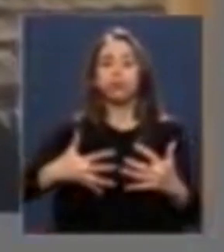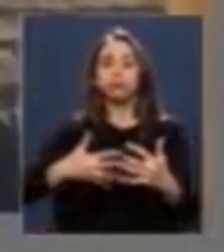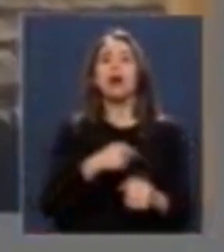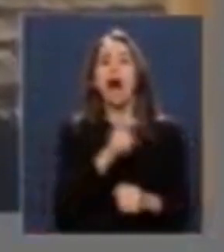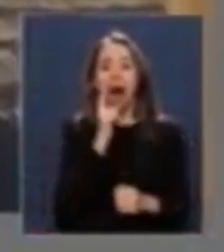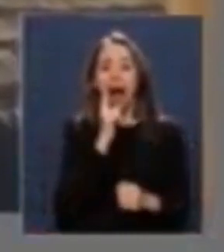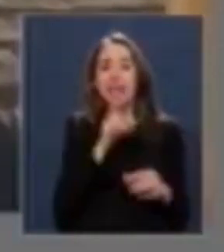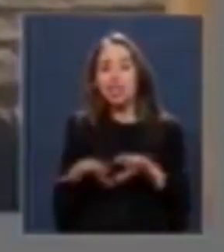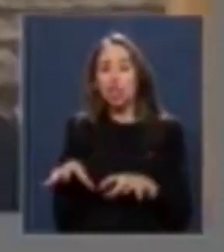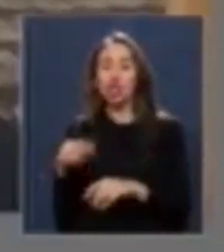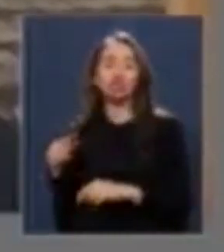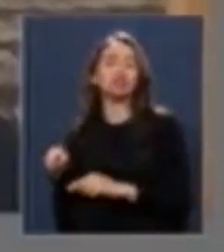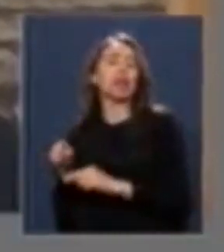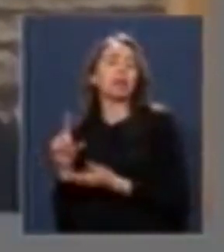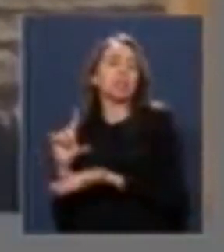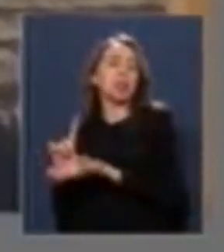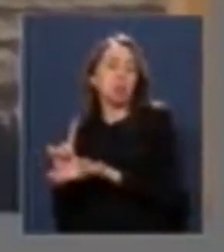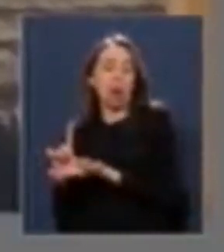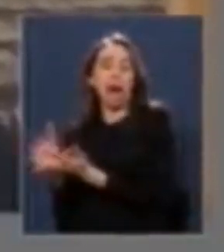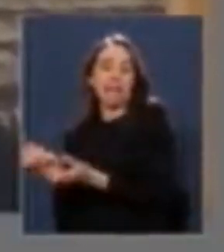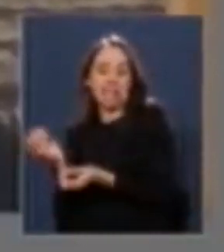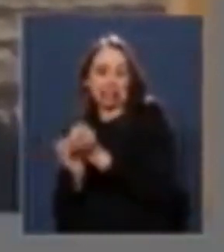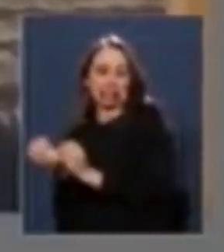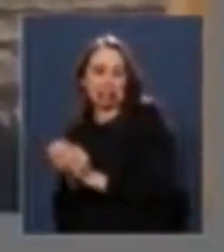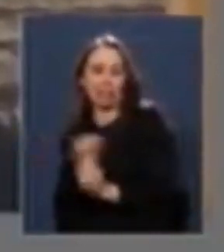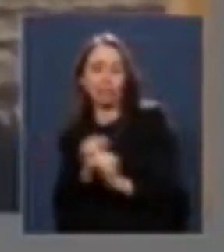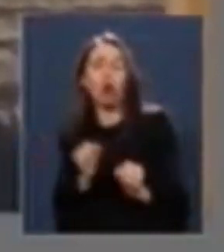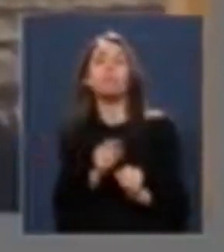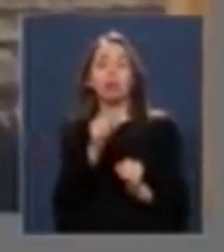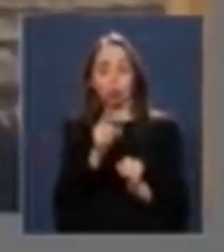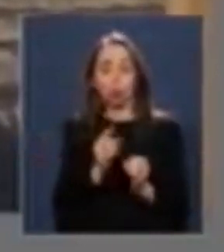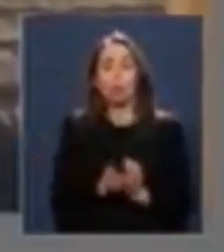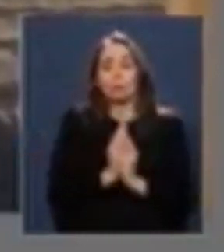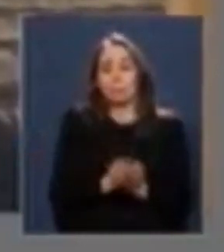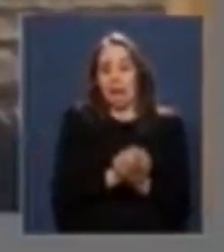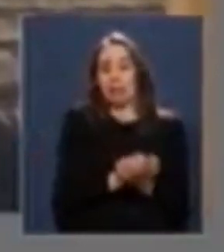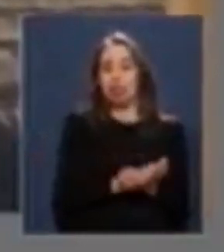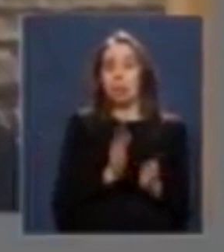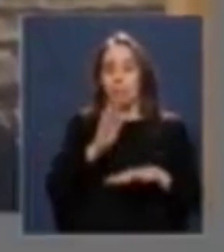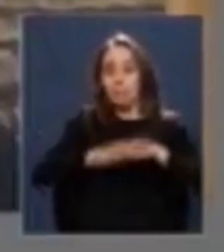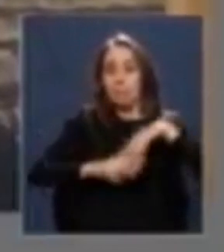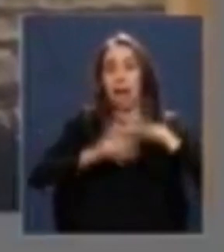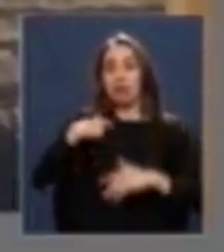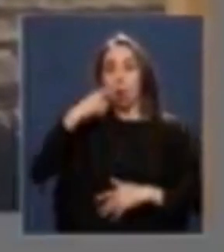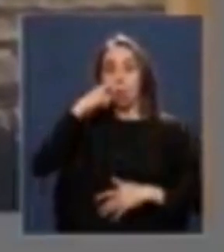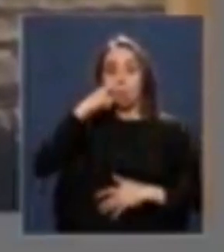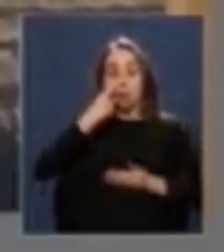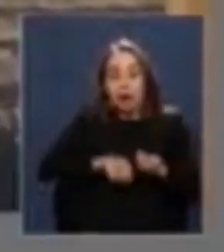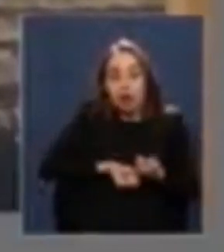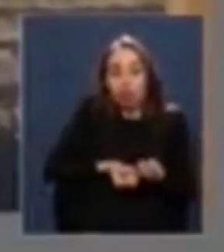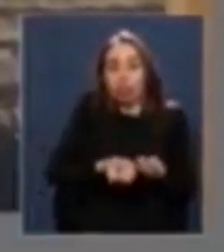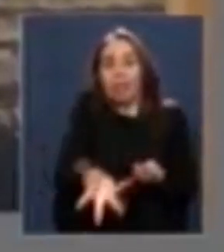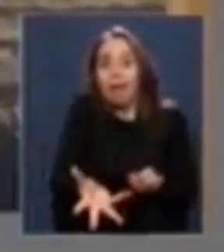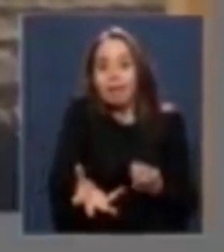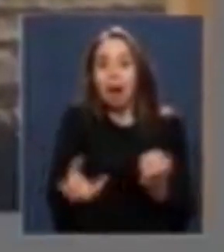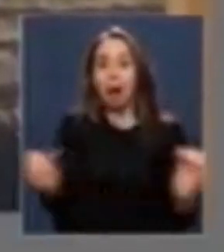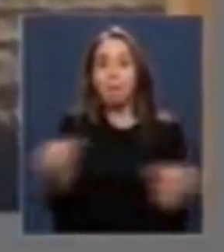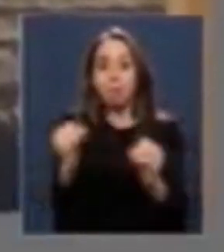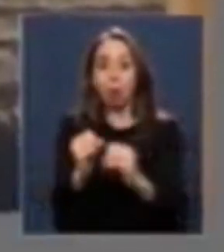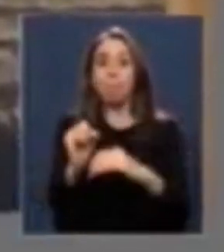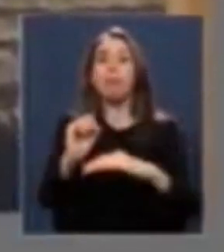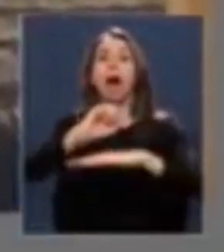localmente. Los peces mueren por las ondas expansivas generadas por la explosión y luego son